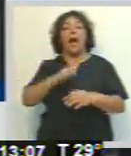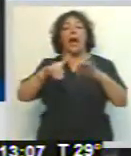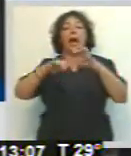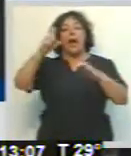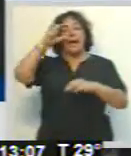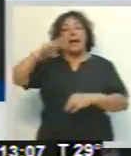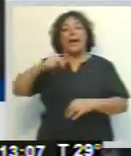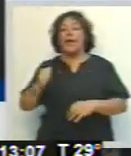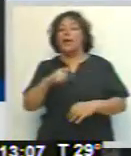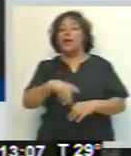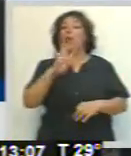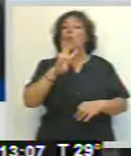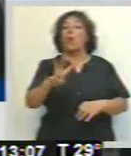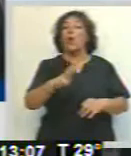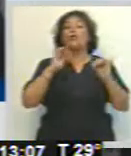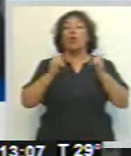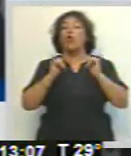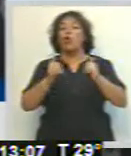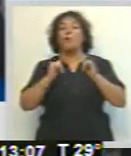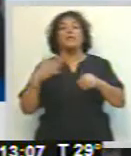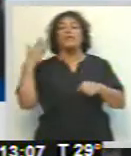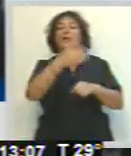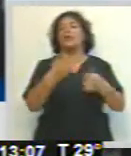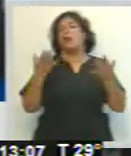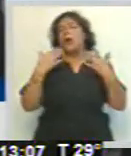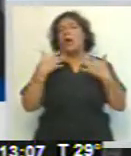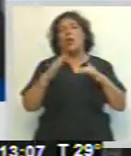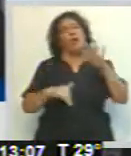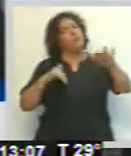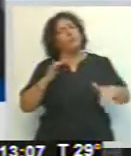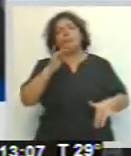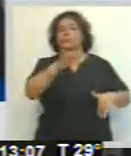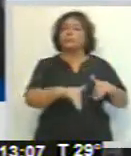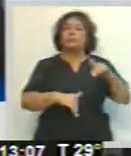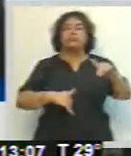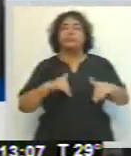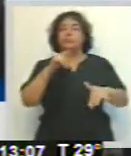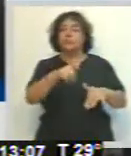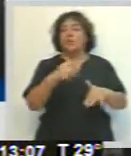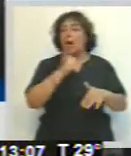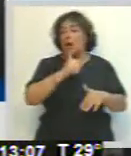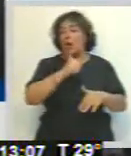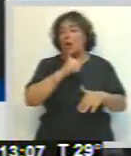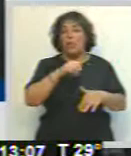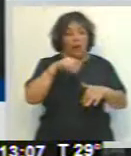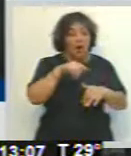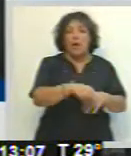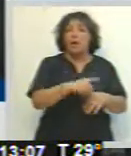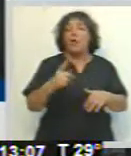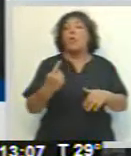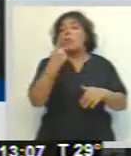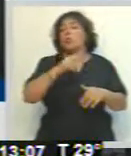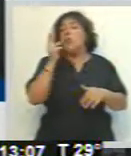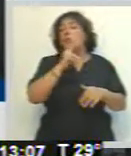toman conocimiento que cuatro jovencitos habían concurrido a refrescarse debido a alta temperatura al agua. Es así que, bueno, una